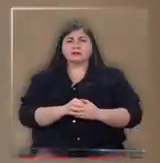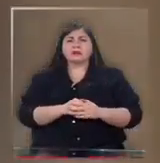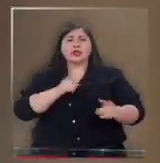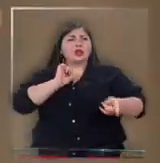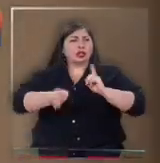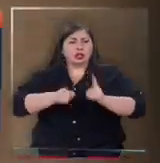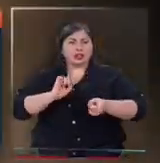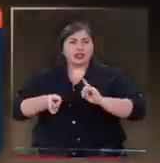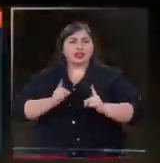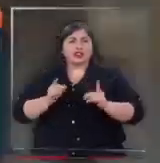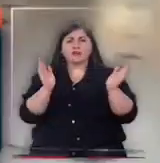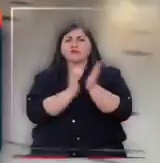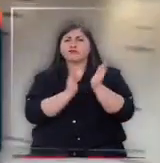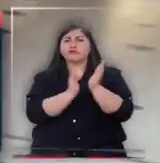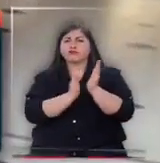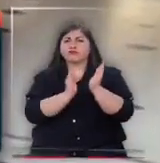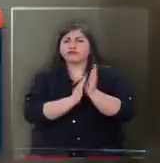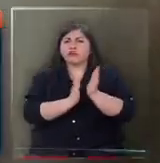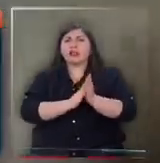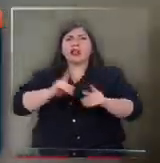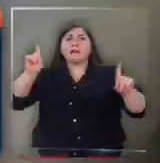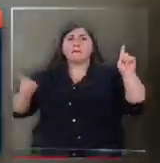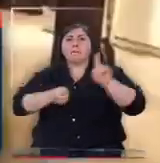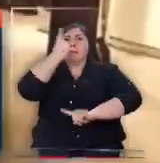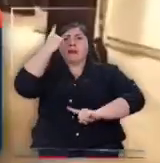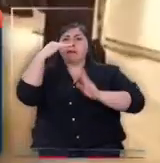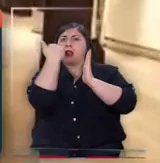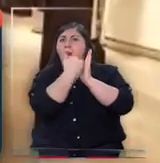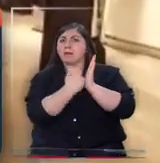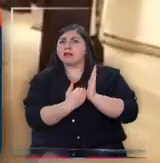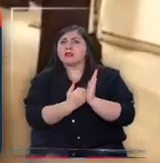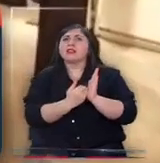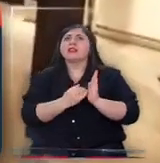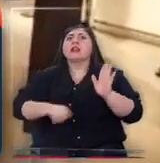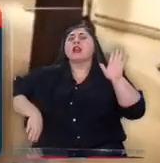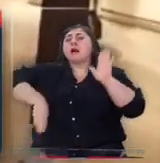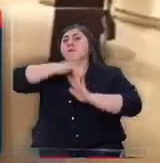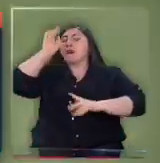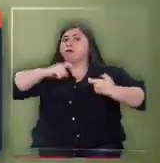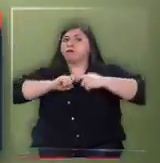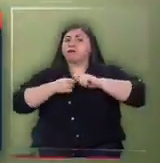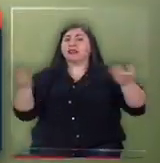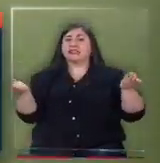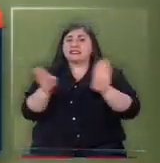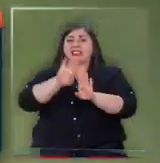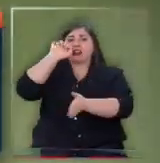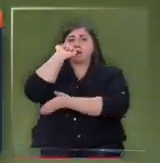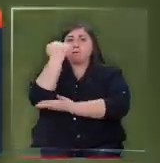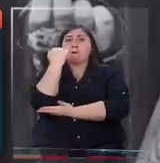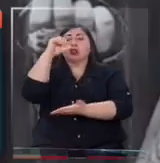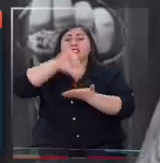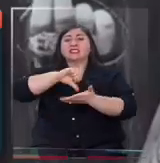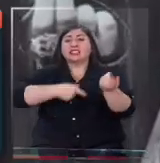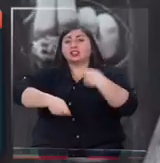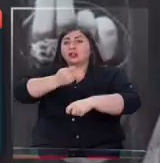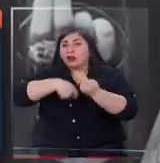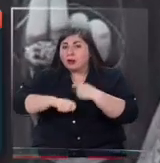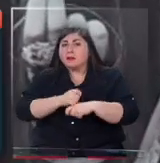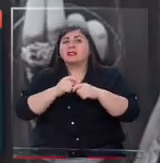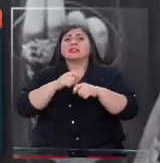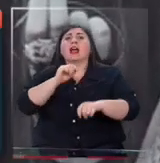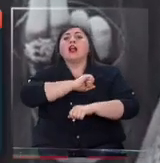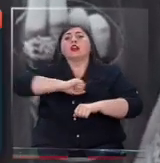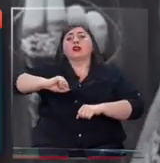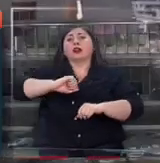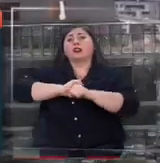Coordinación. Fue una de las primeras medidas y también de las más controvertidas el cierre de malls y centros comerciales para evitar la